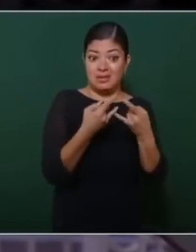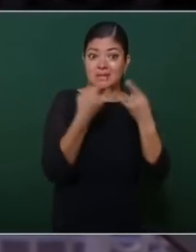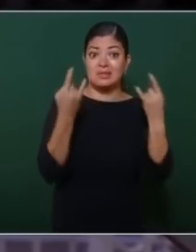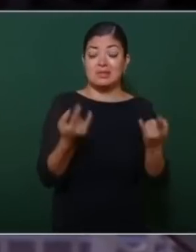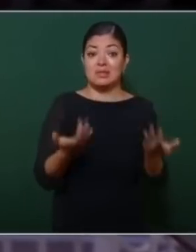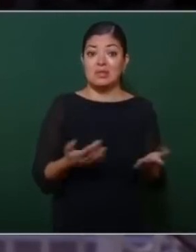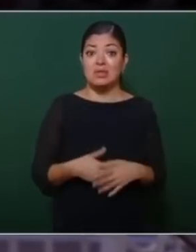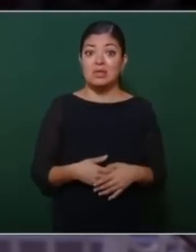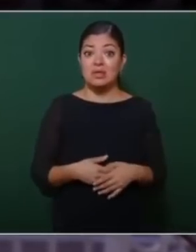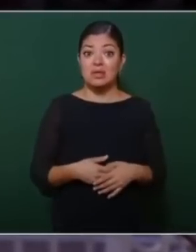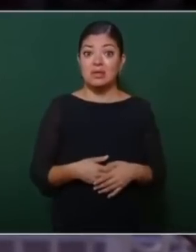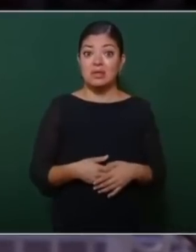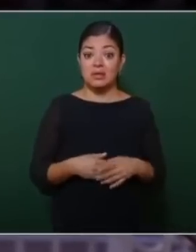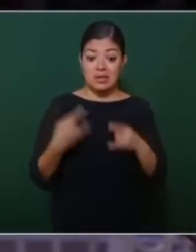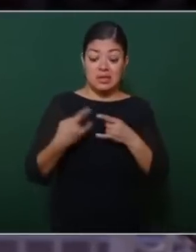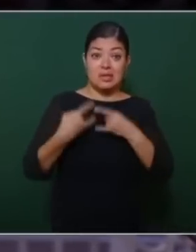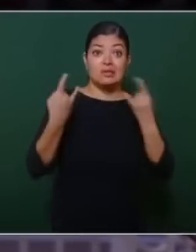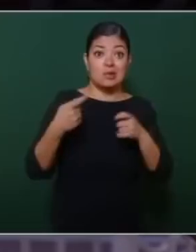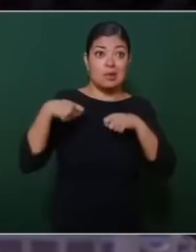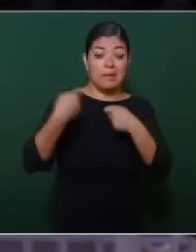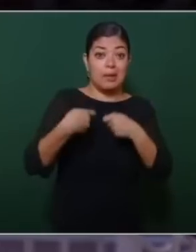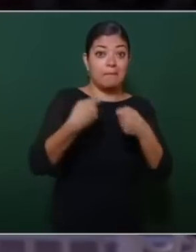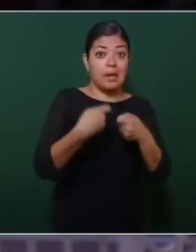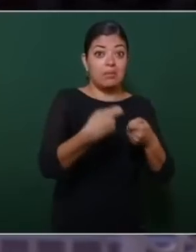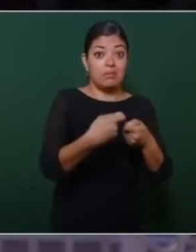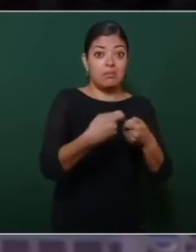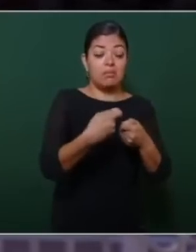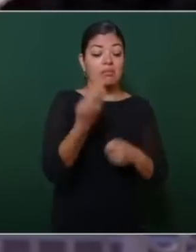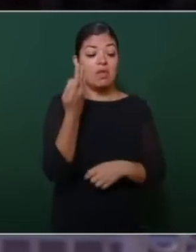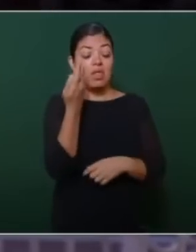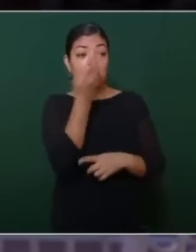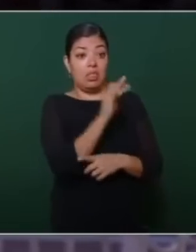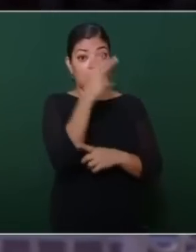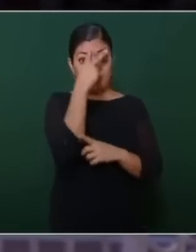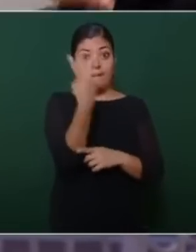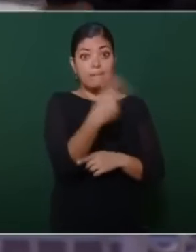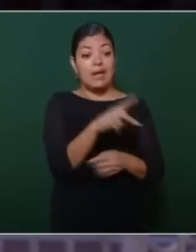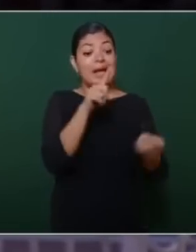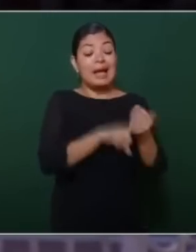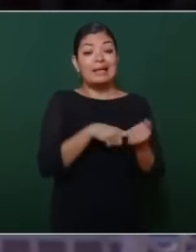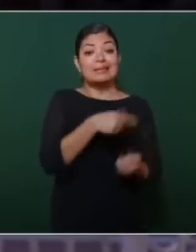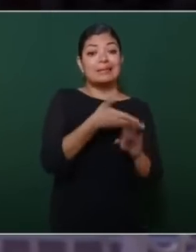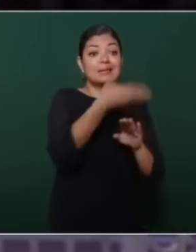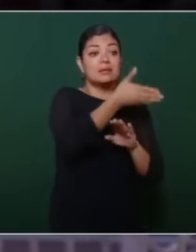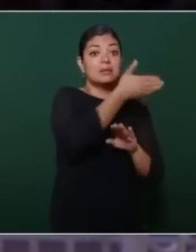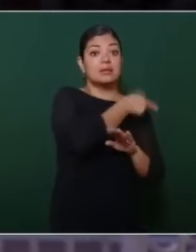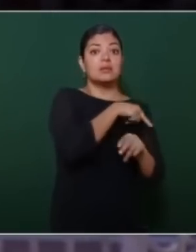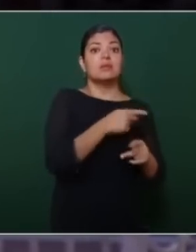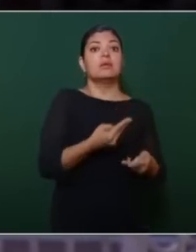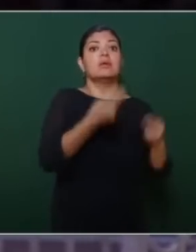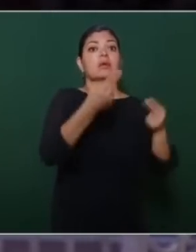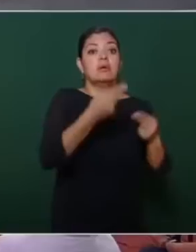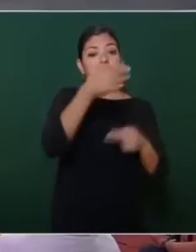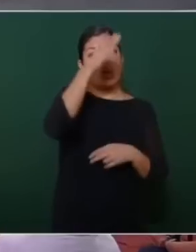de traición a México que ya habían negociado ayer le